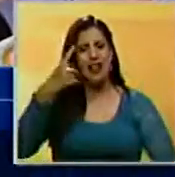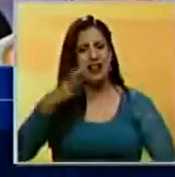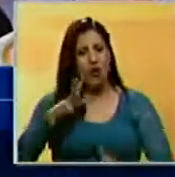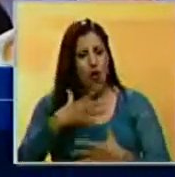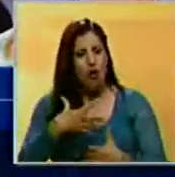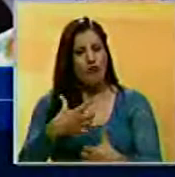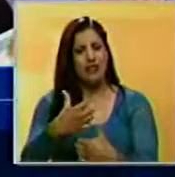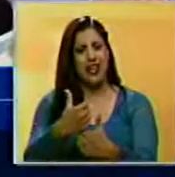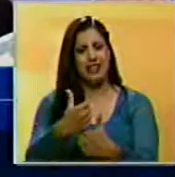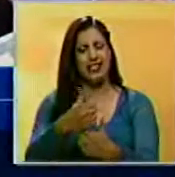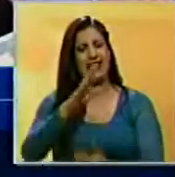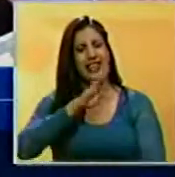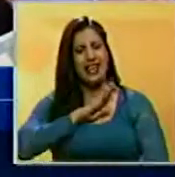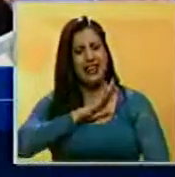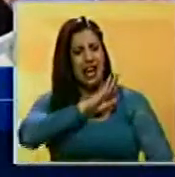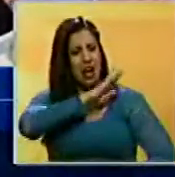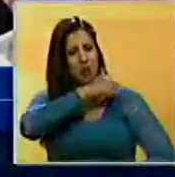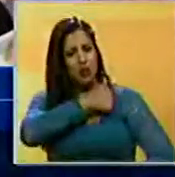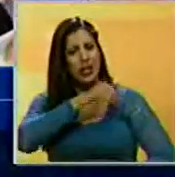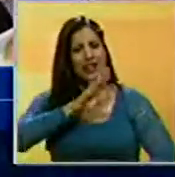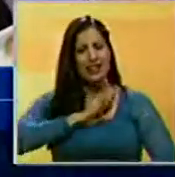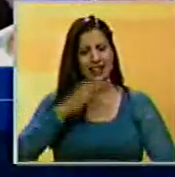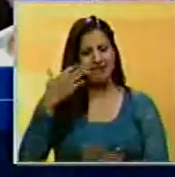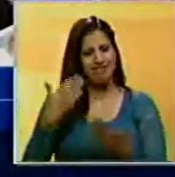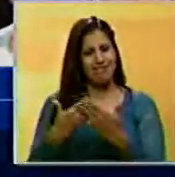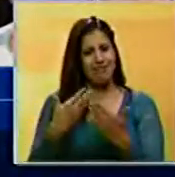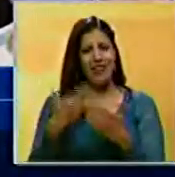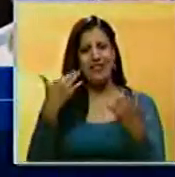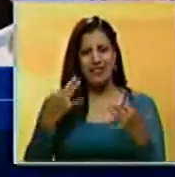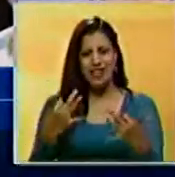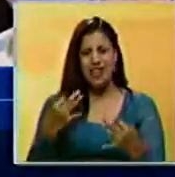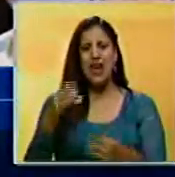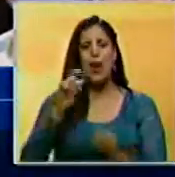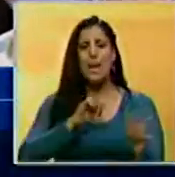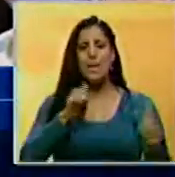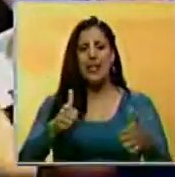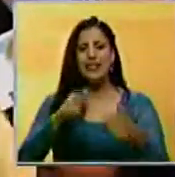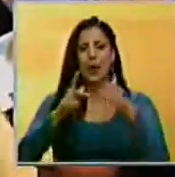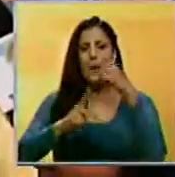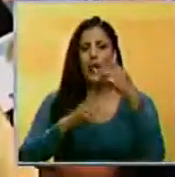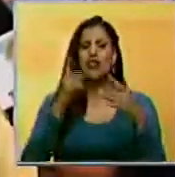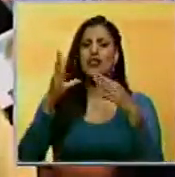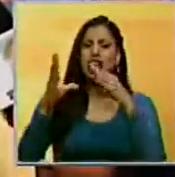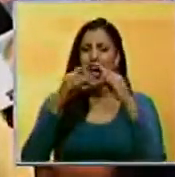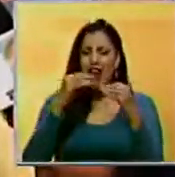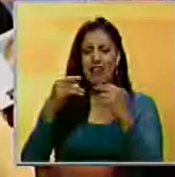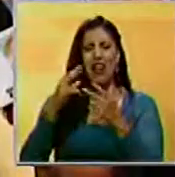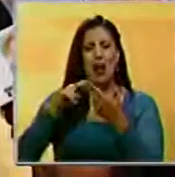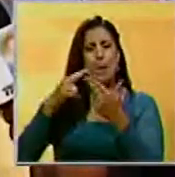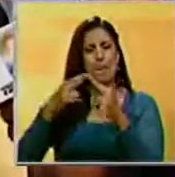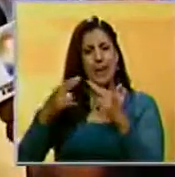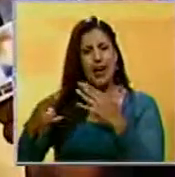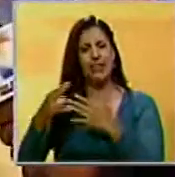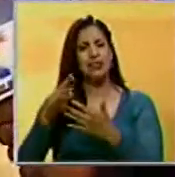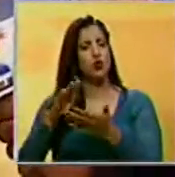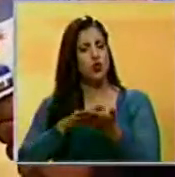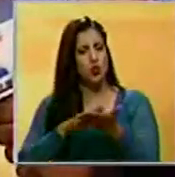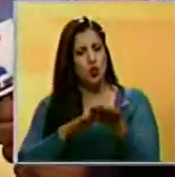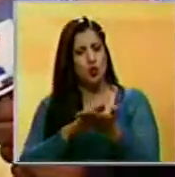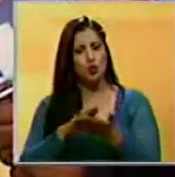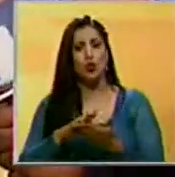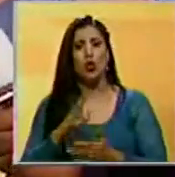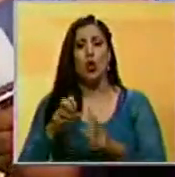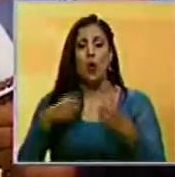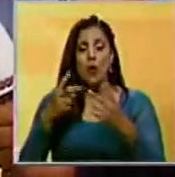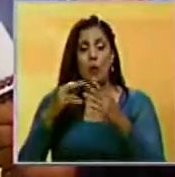confianza, que tenga autoridad, que tenga credibilidad y que se inicie un proceso de diálogo, de reconciliación y